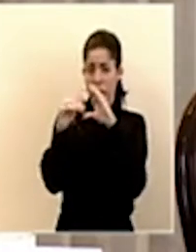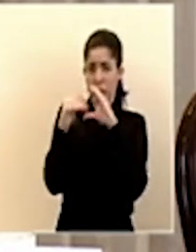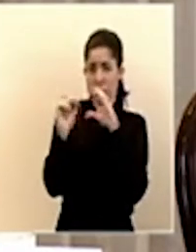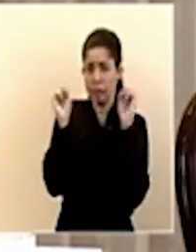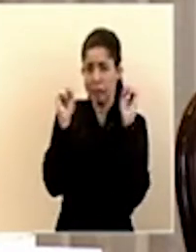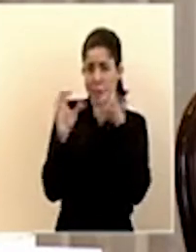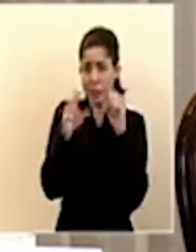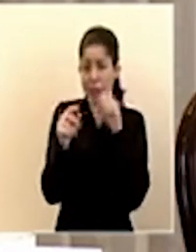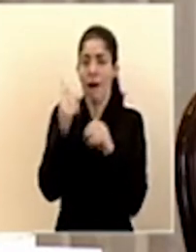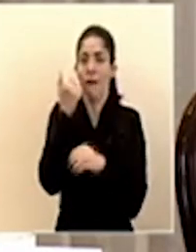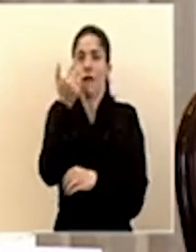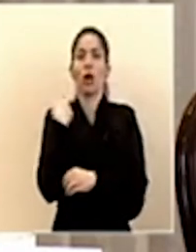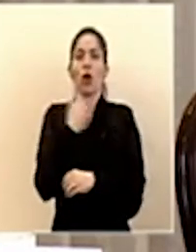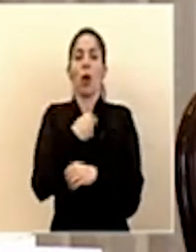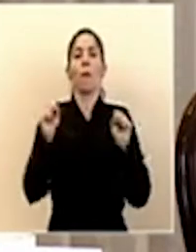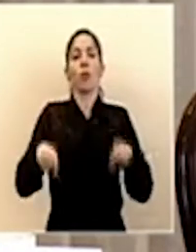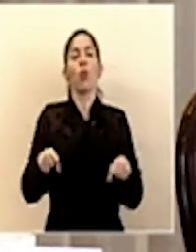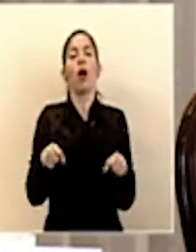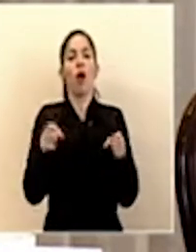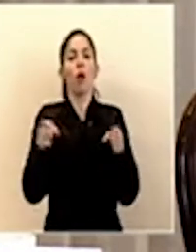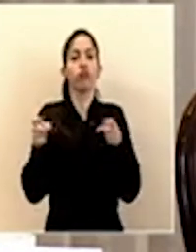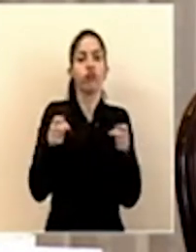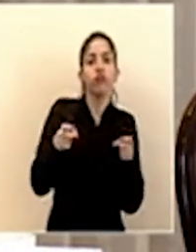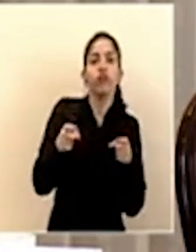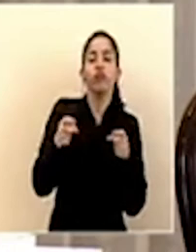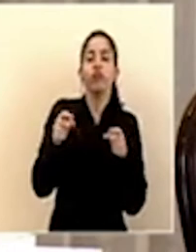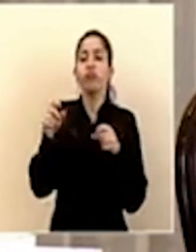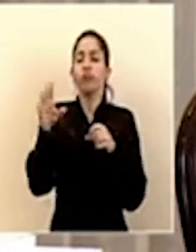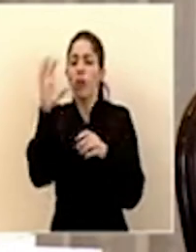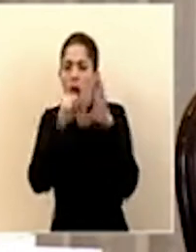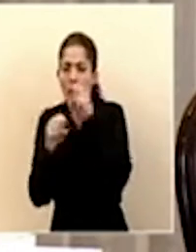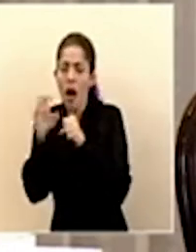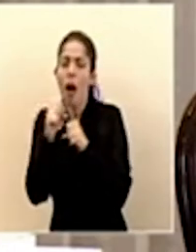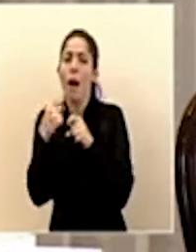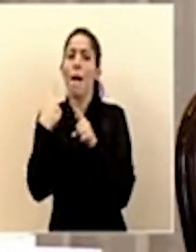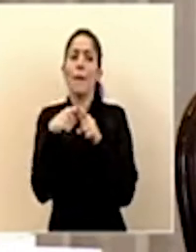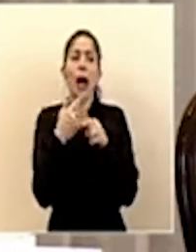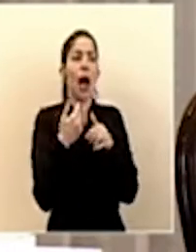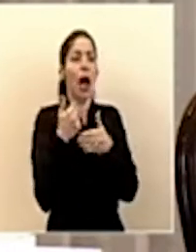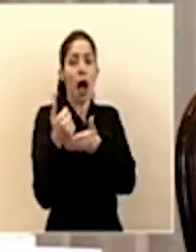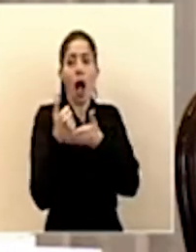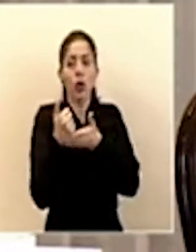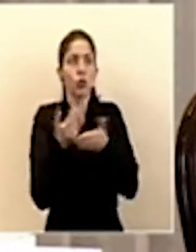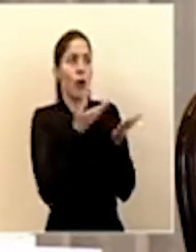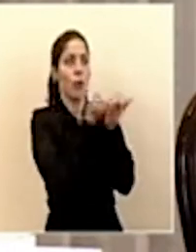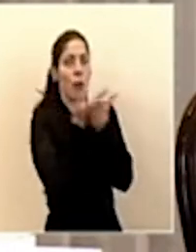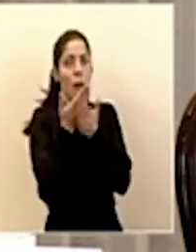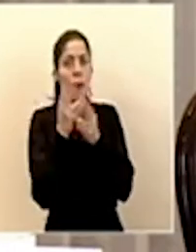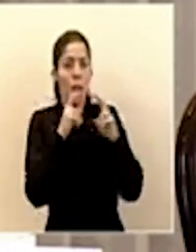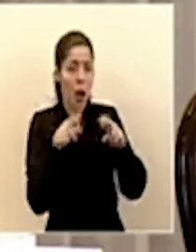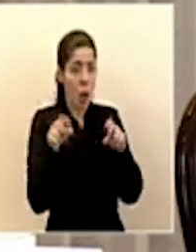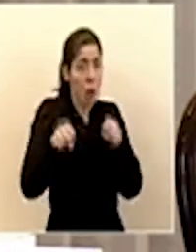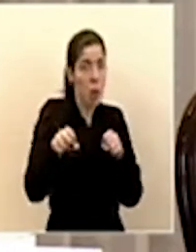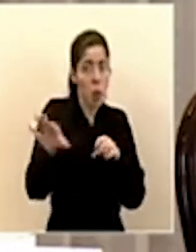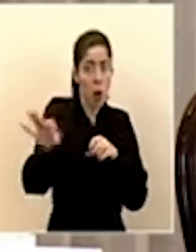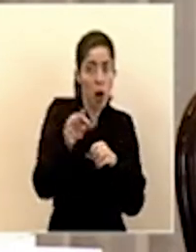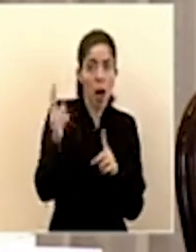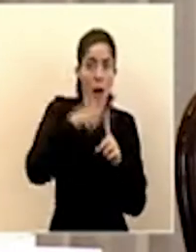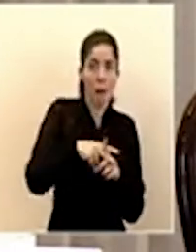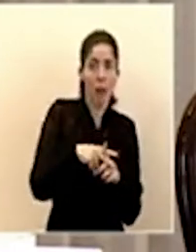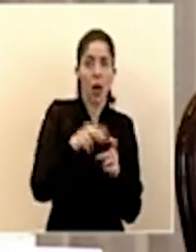se nos facilita muchísimo más el manejo la canalización y la distribución de las diferentes ofertas y valorar justamente cómo podemos